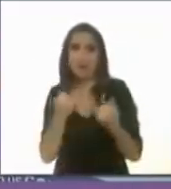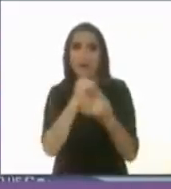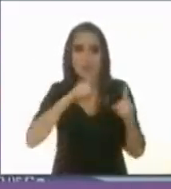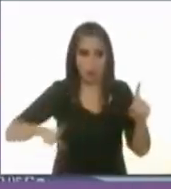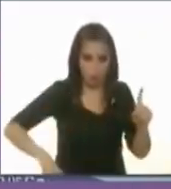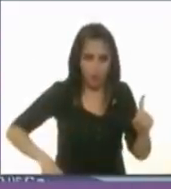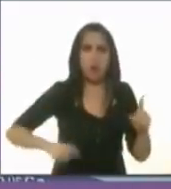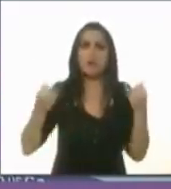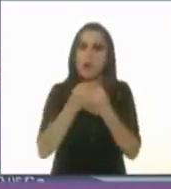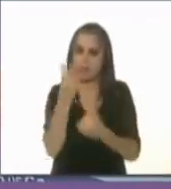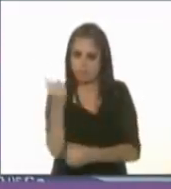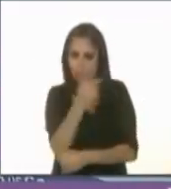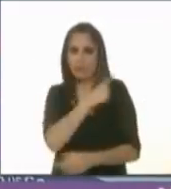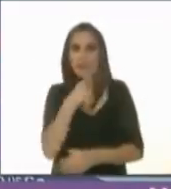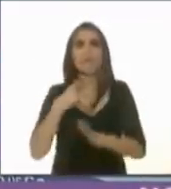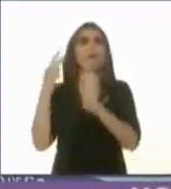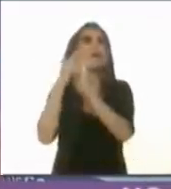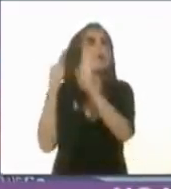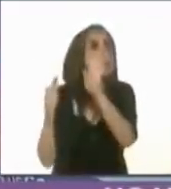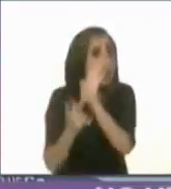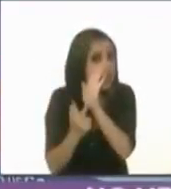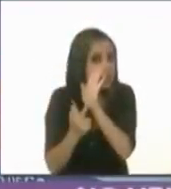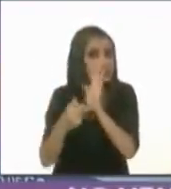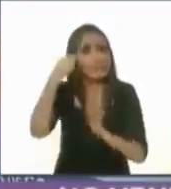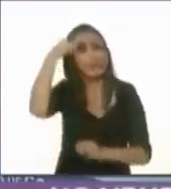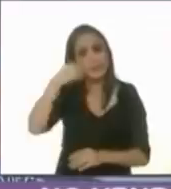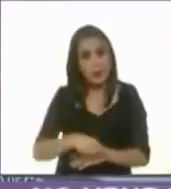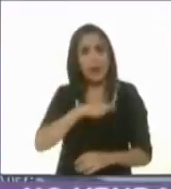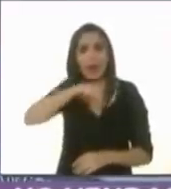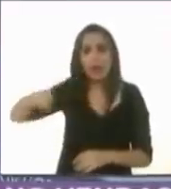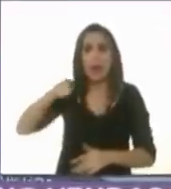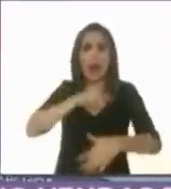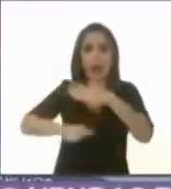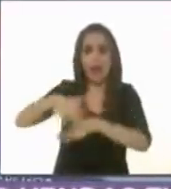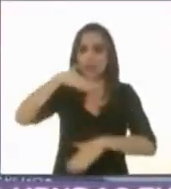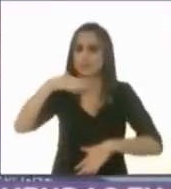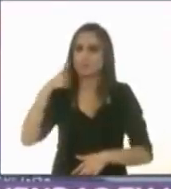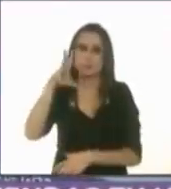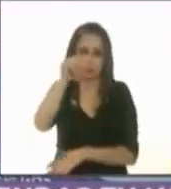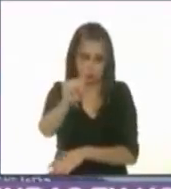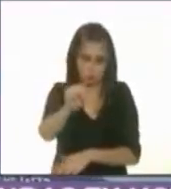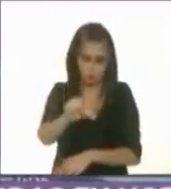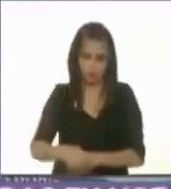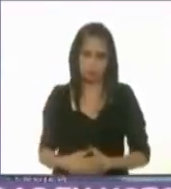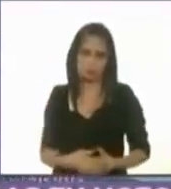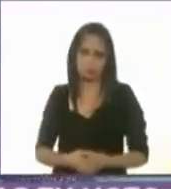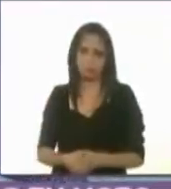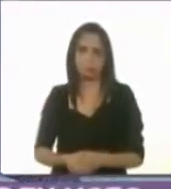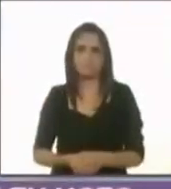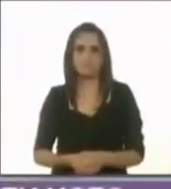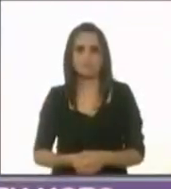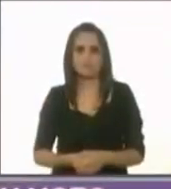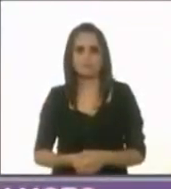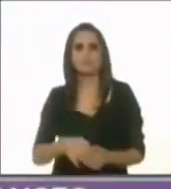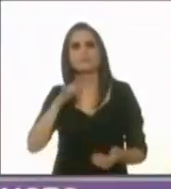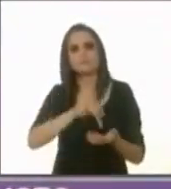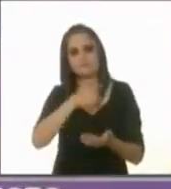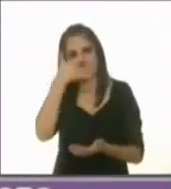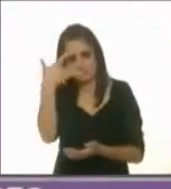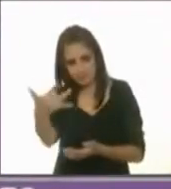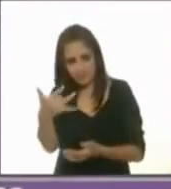adopten reglas que impidan que ellos también corrompan a las autoridades. Muchas gracias,